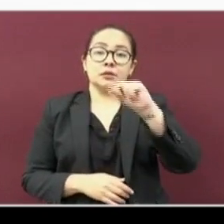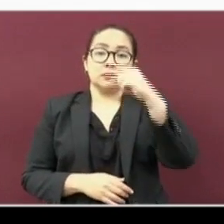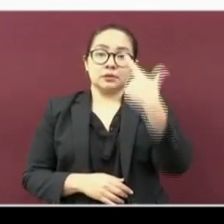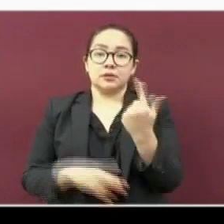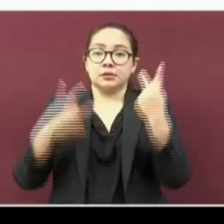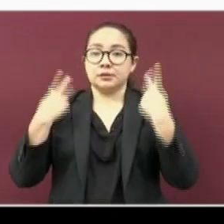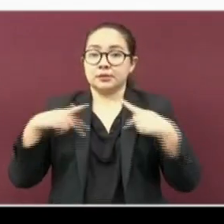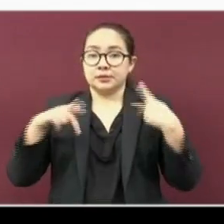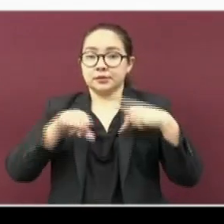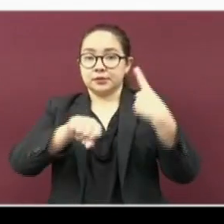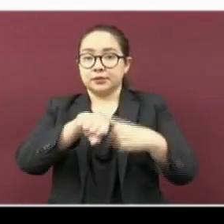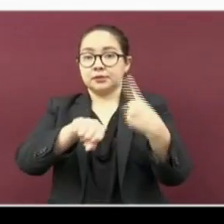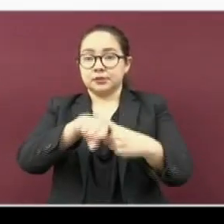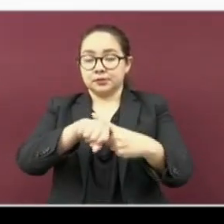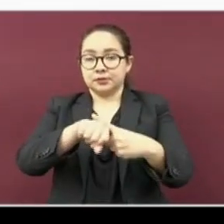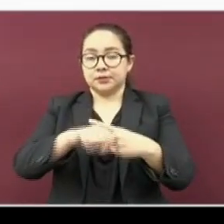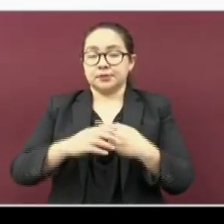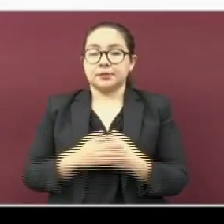casos activos.